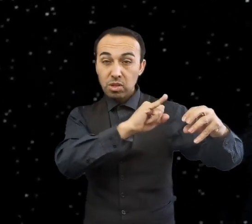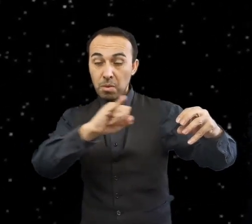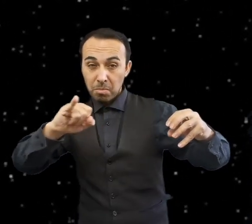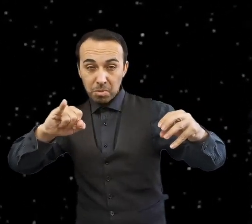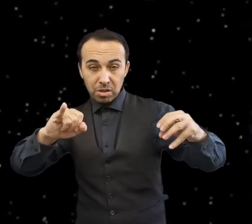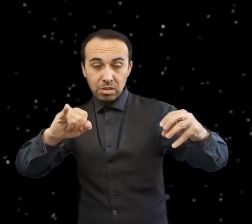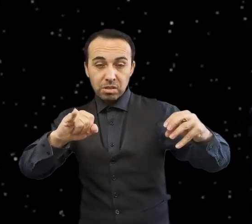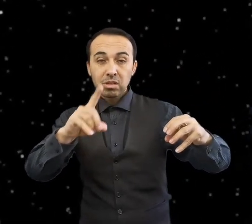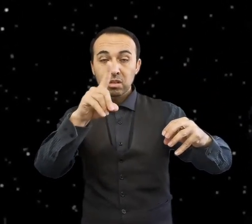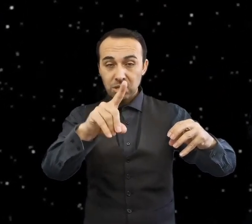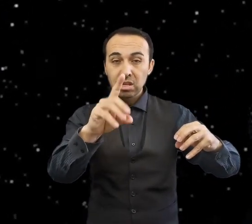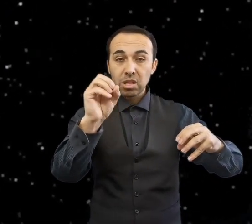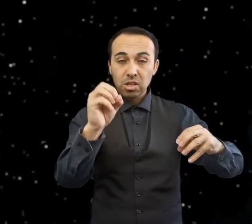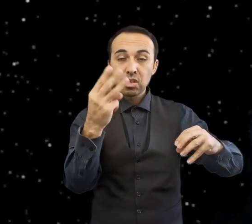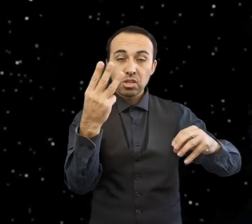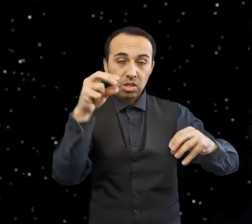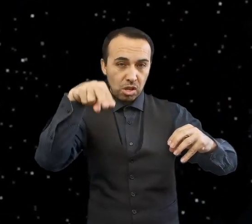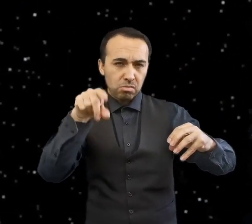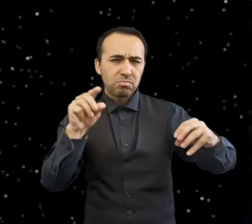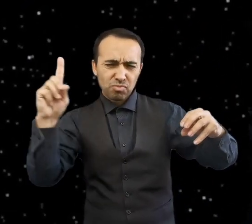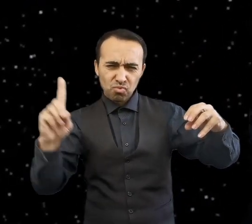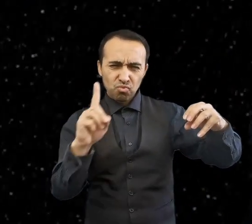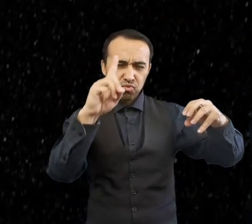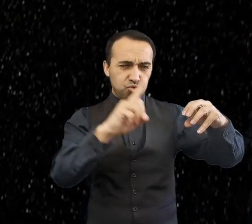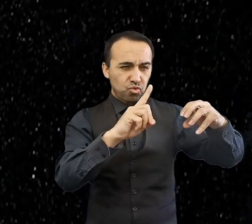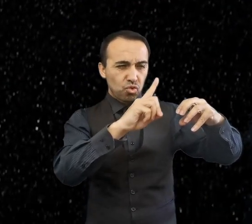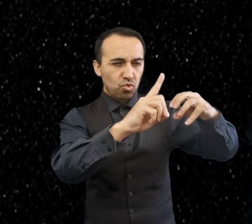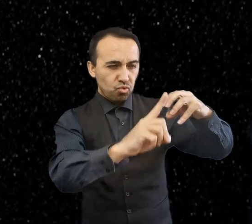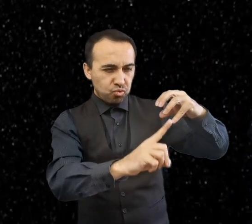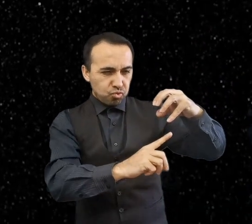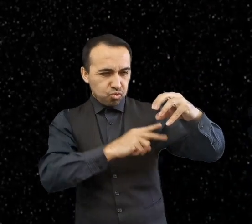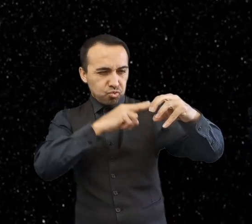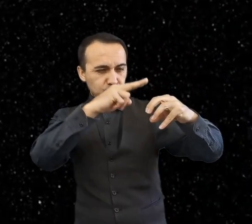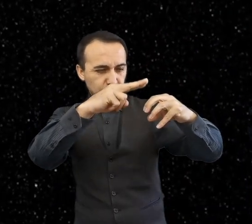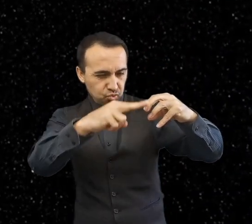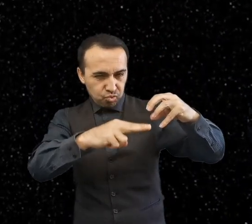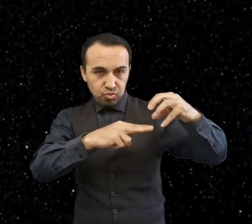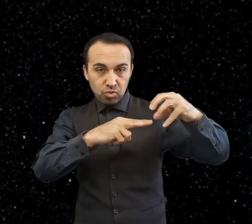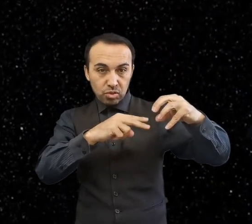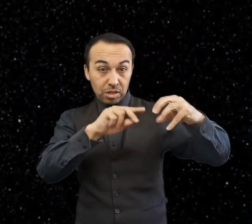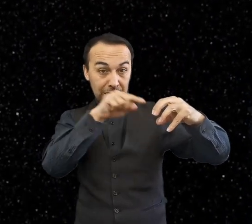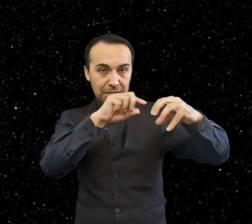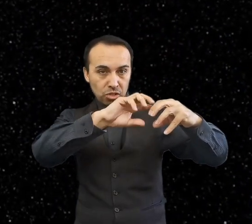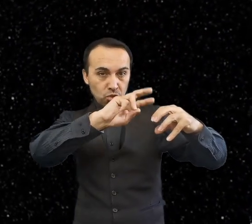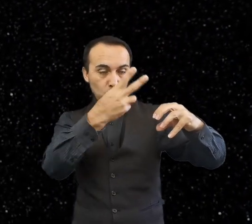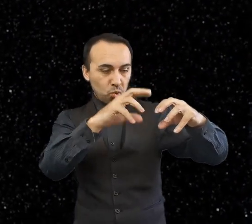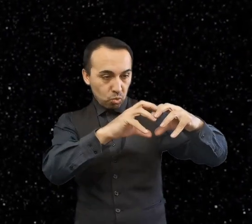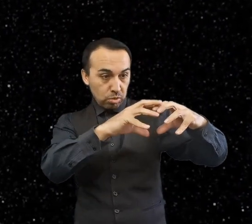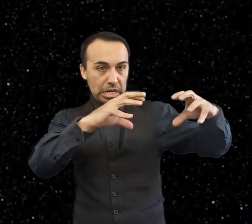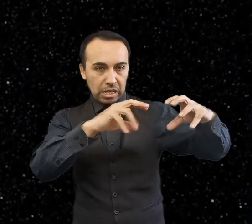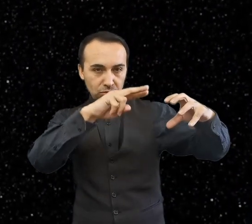2011 para orbitar a su alrededor y estudiar el segundo objeto más grande en esta región, Vesta. En